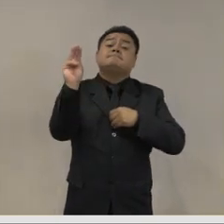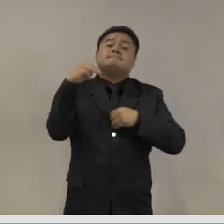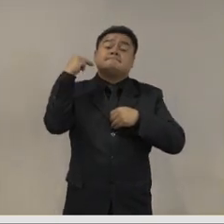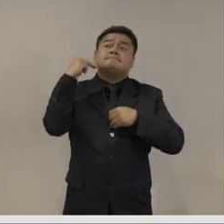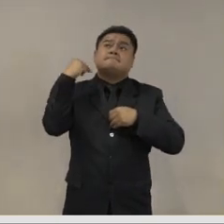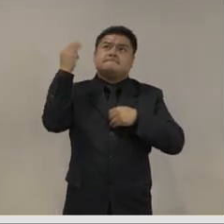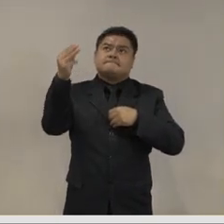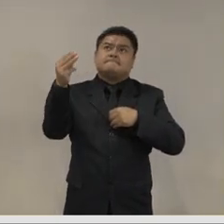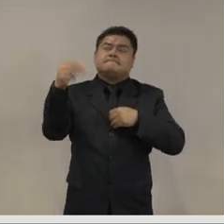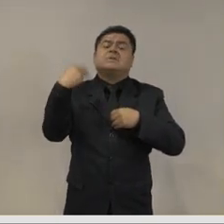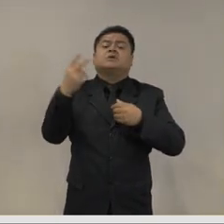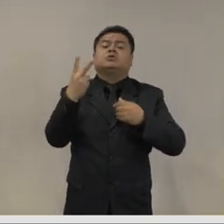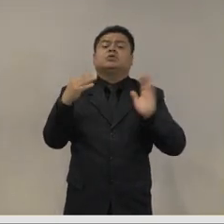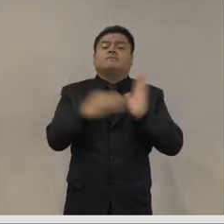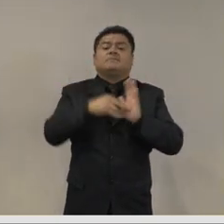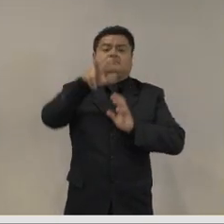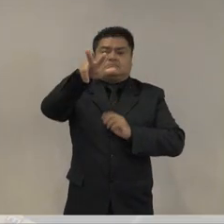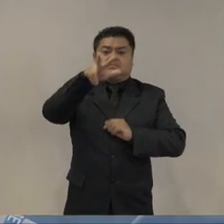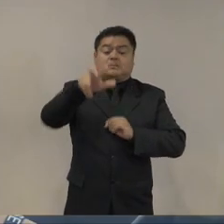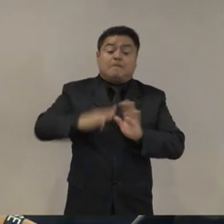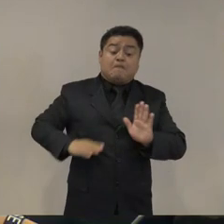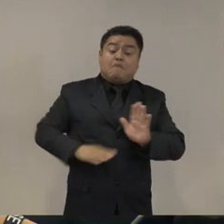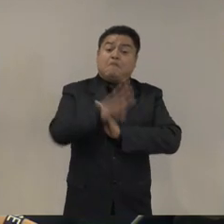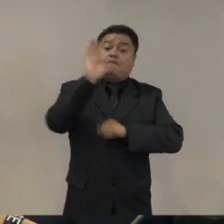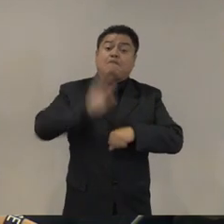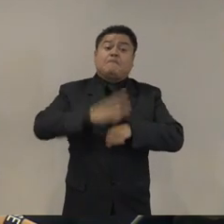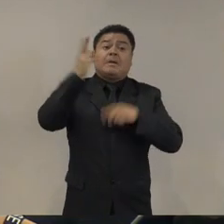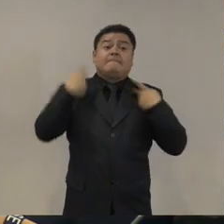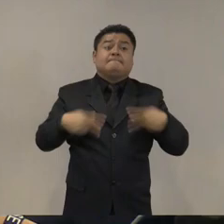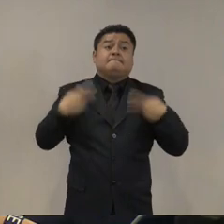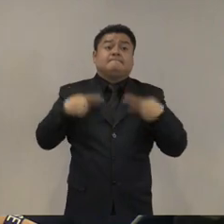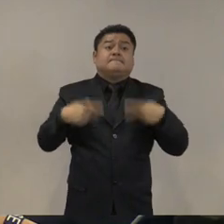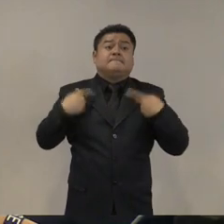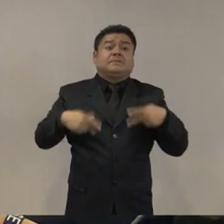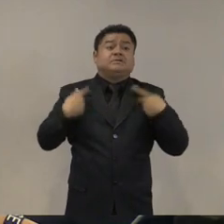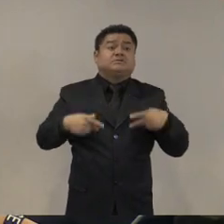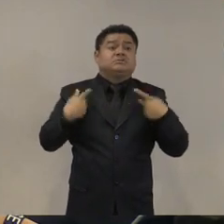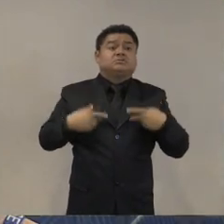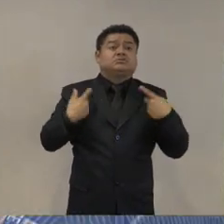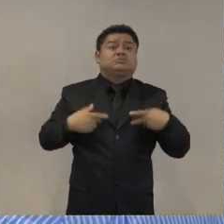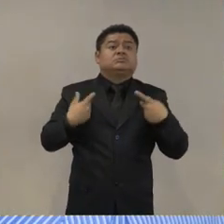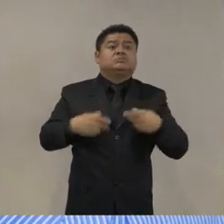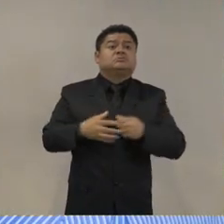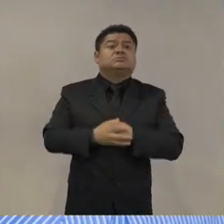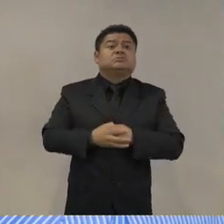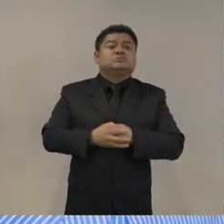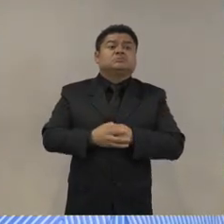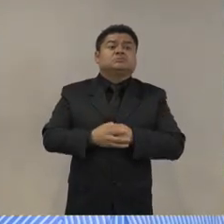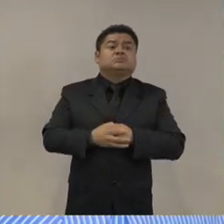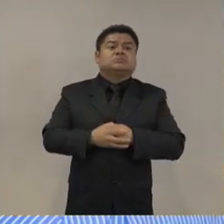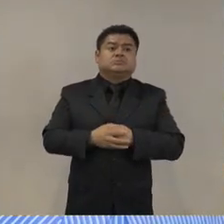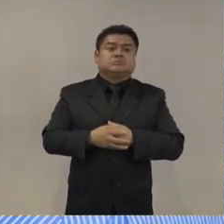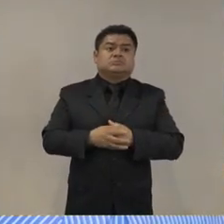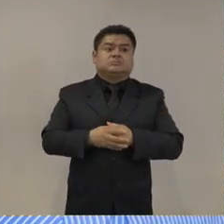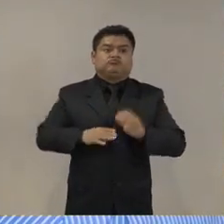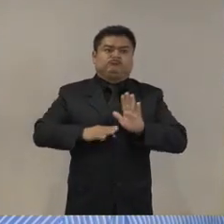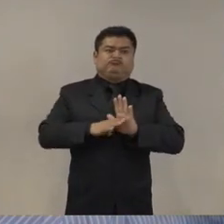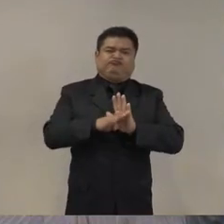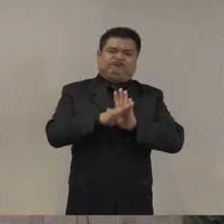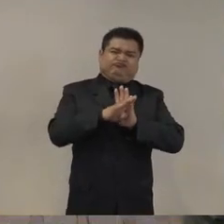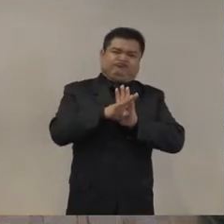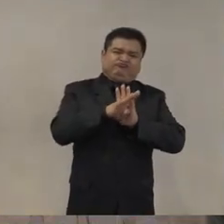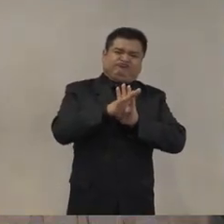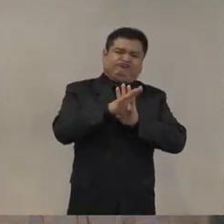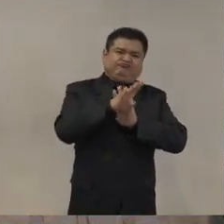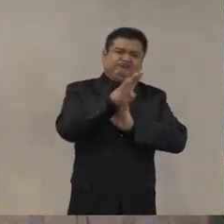a pesar de la burocracia infame que existe en la Comisión Ejecutiva y del